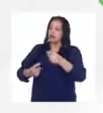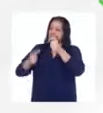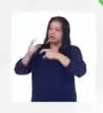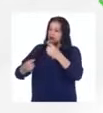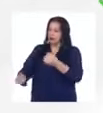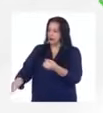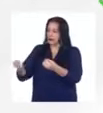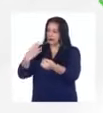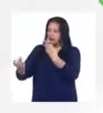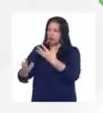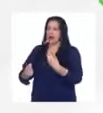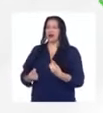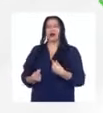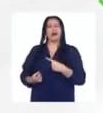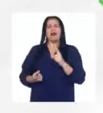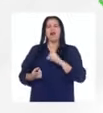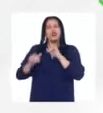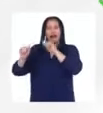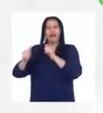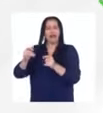un sacrificio